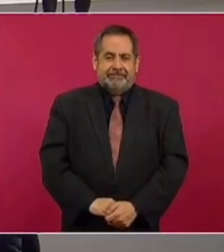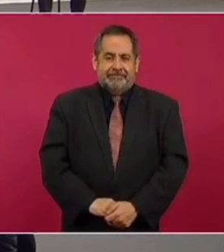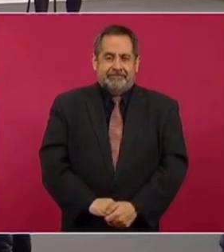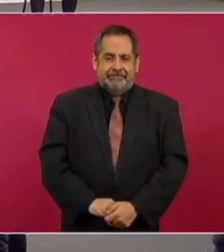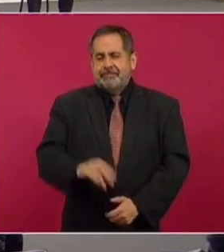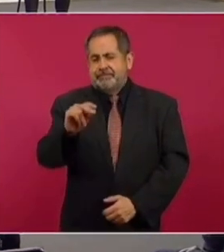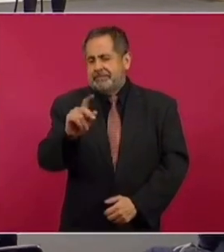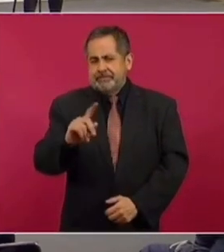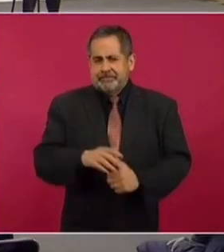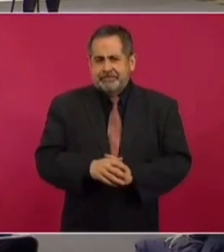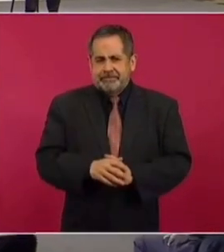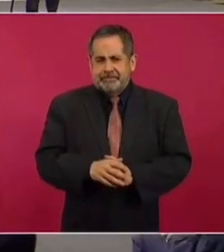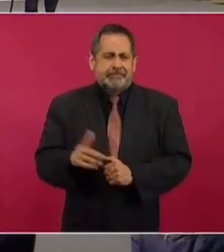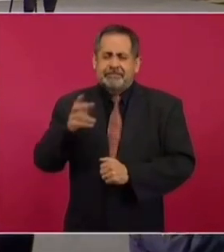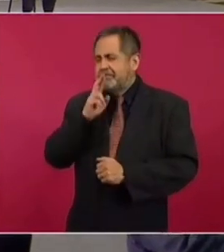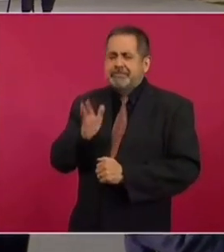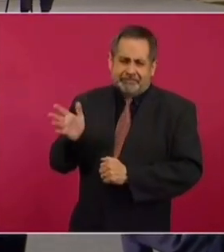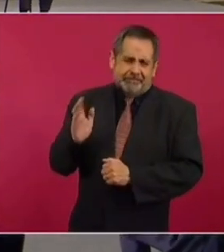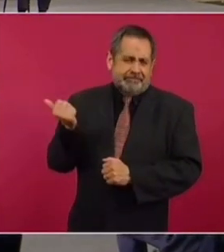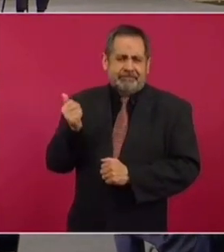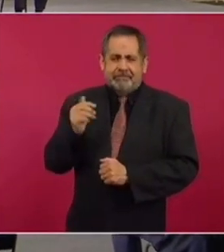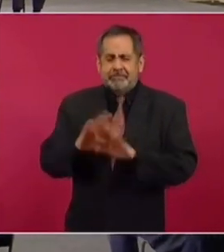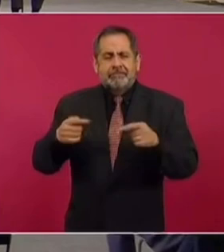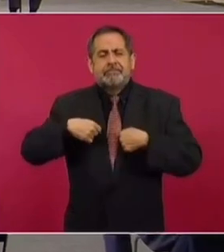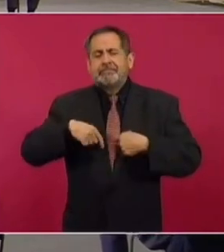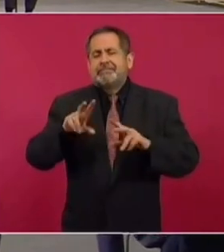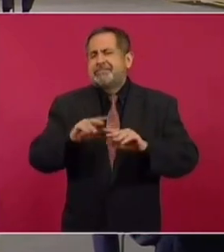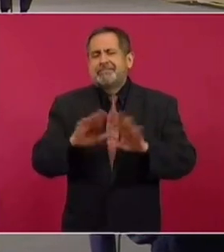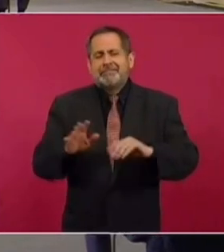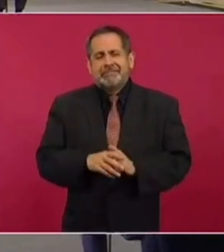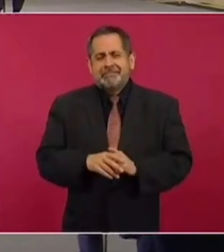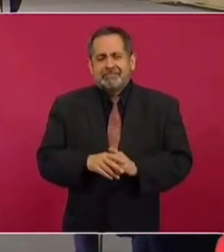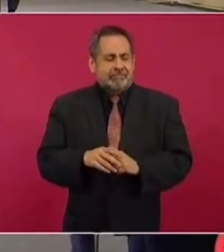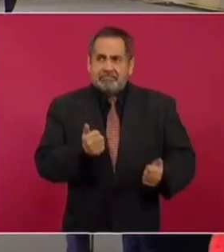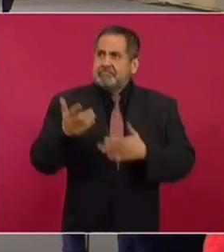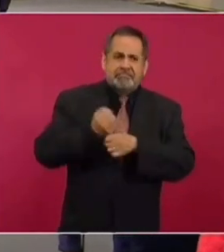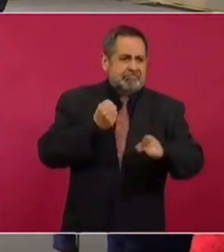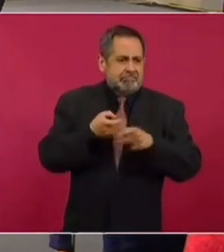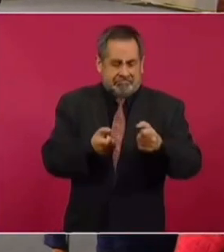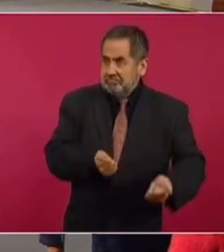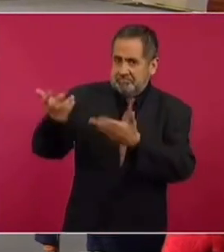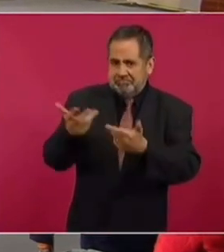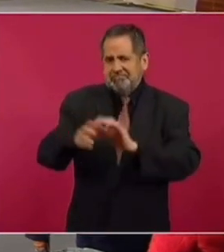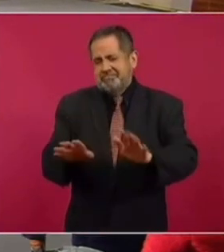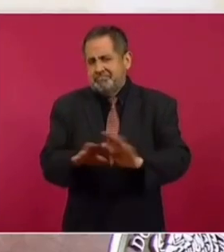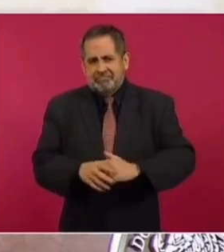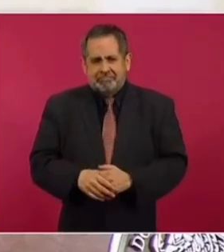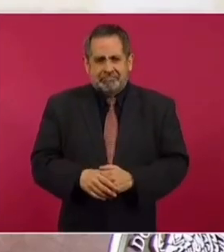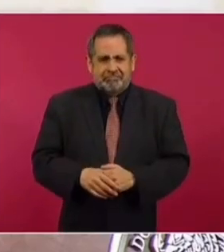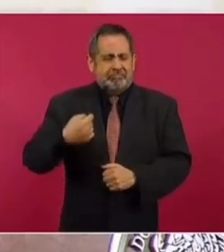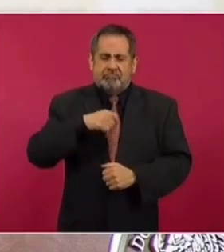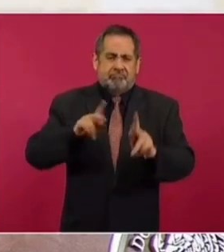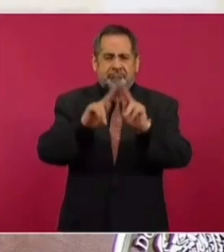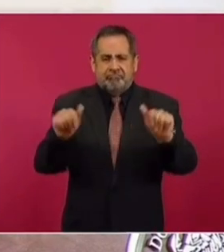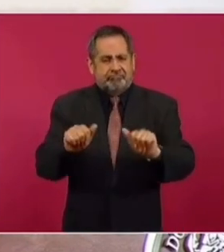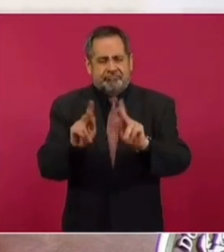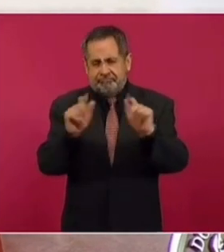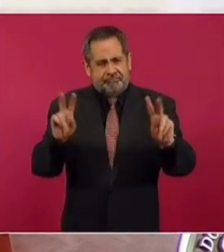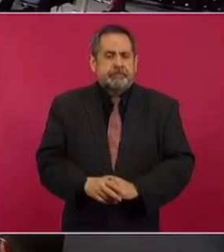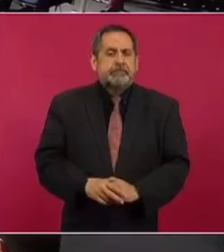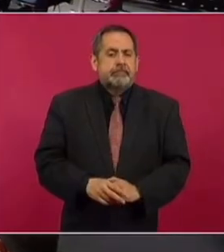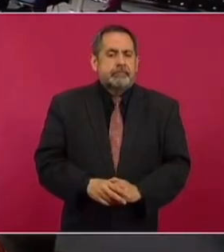No, no, pero ya contestó Marcelo. Nosotros no mandamos armas a ningún lado. Nosotros somos pacifistas.